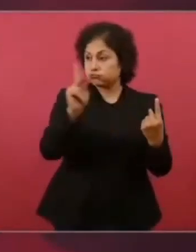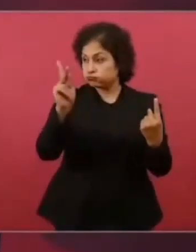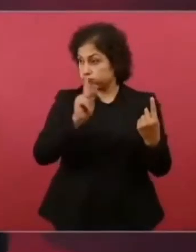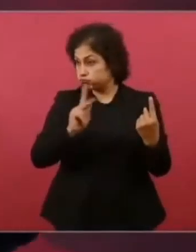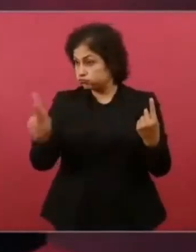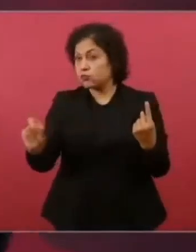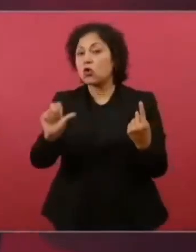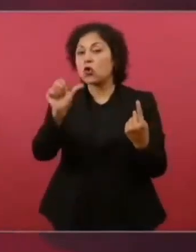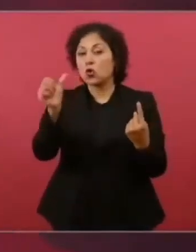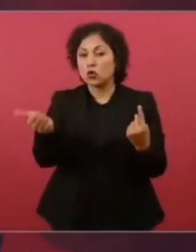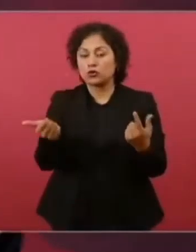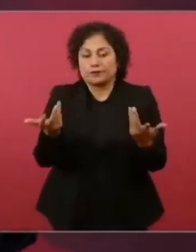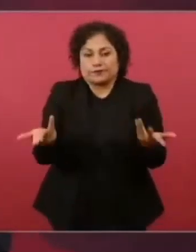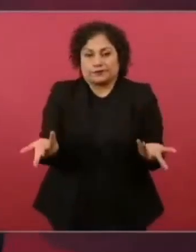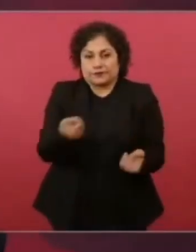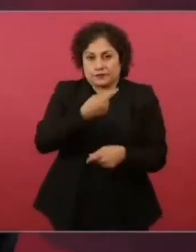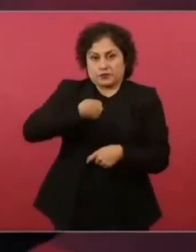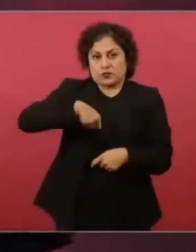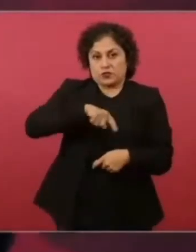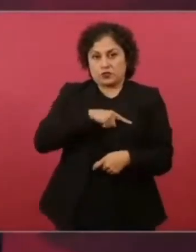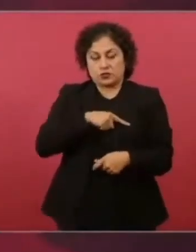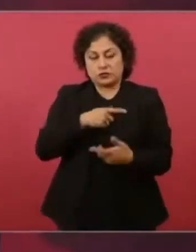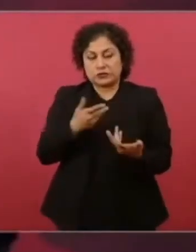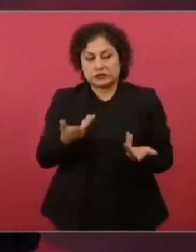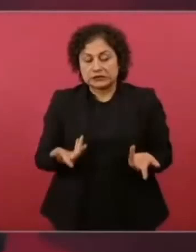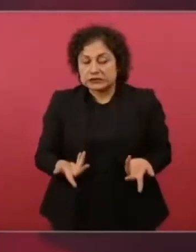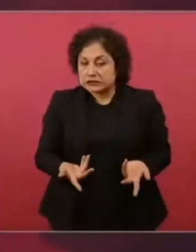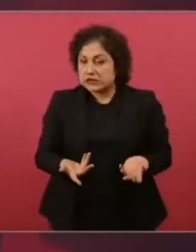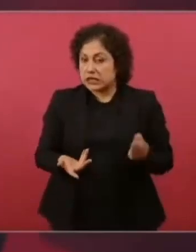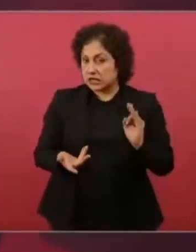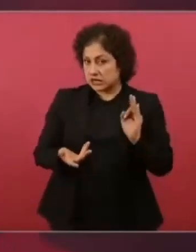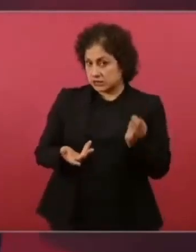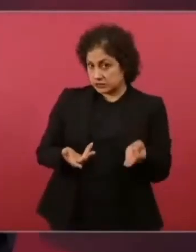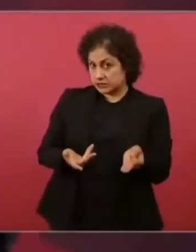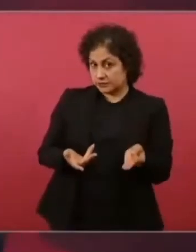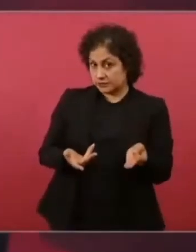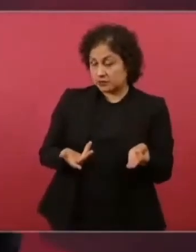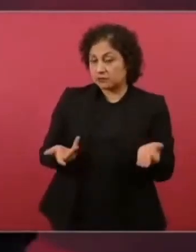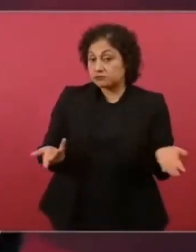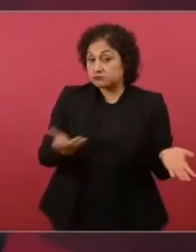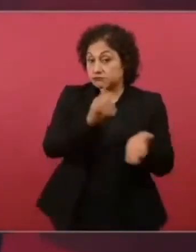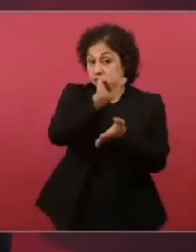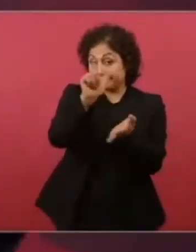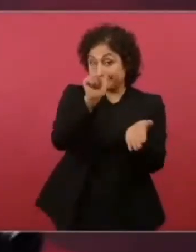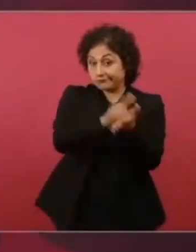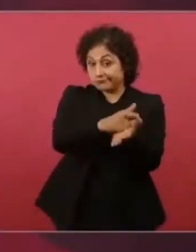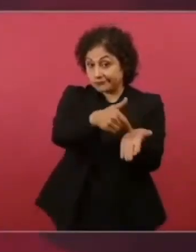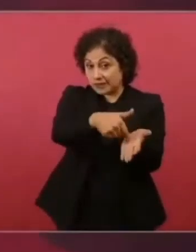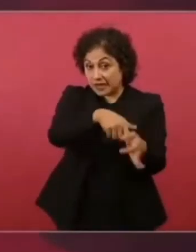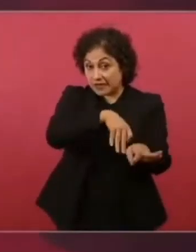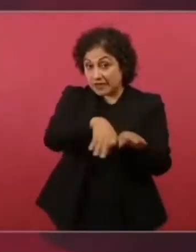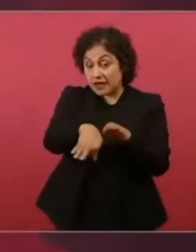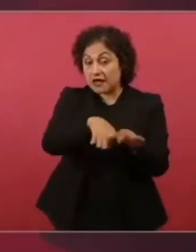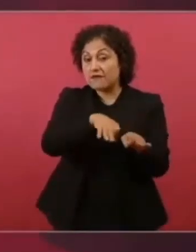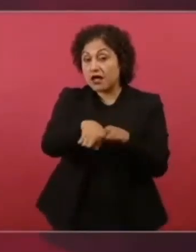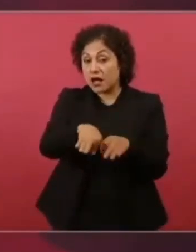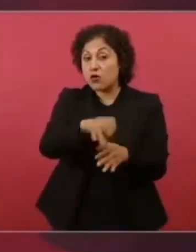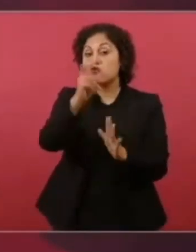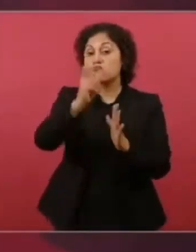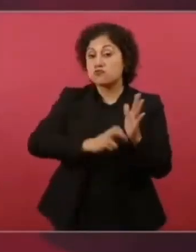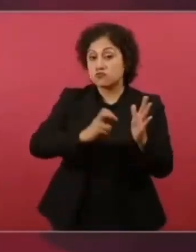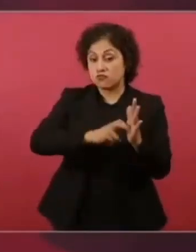lo aceptamos, bueno, está en la reforma laboral que propusimos, que cuando